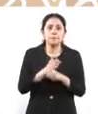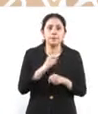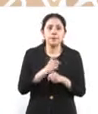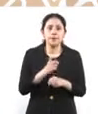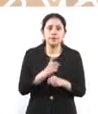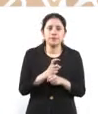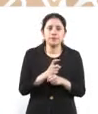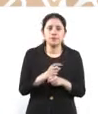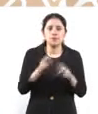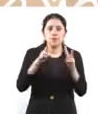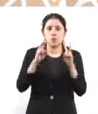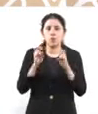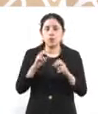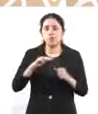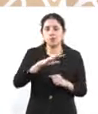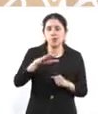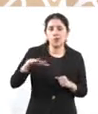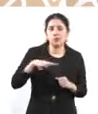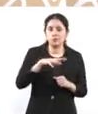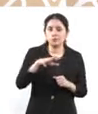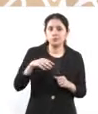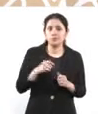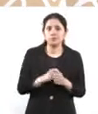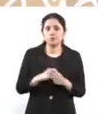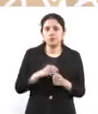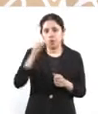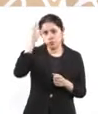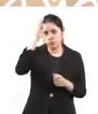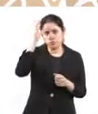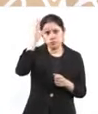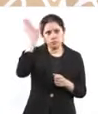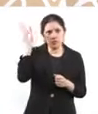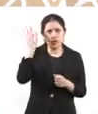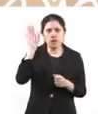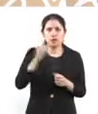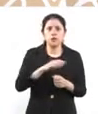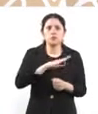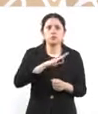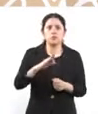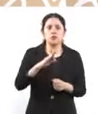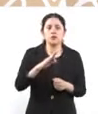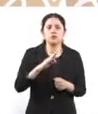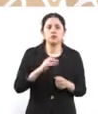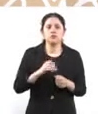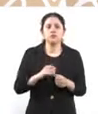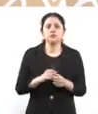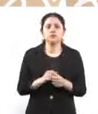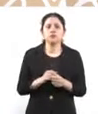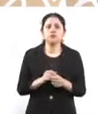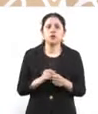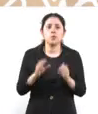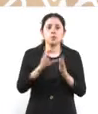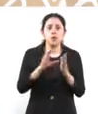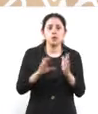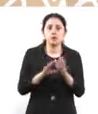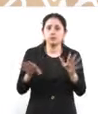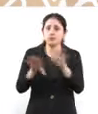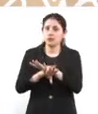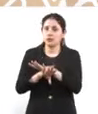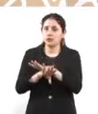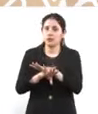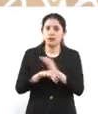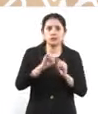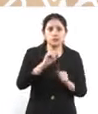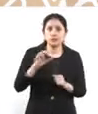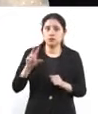propia Corte puede modificar la Constitución, cuando en realidad la Constitución establece que